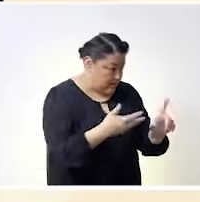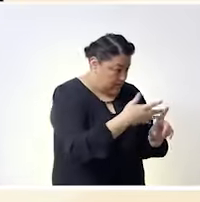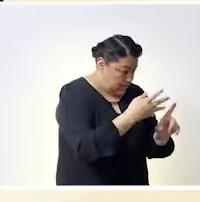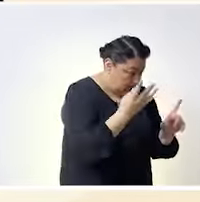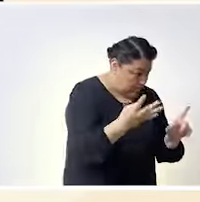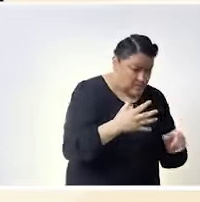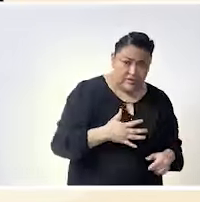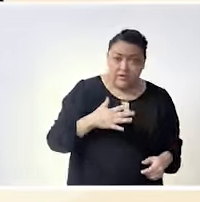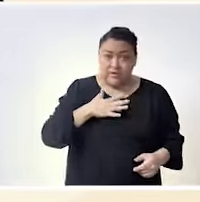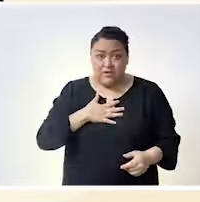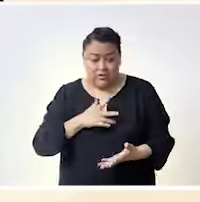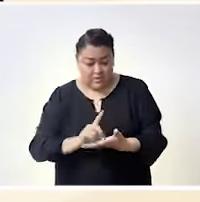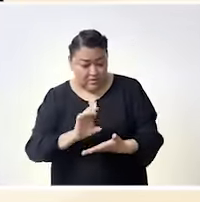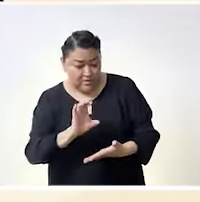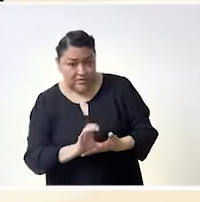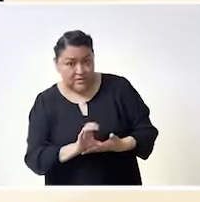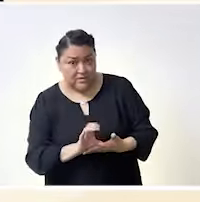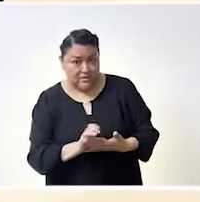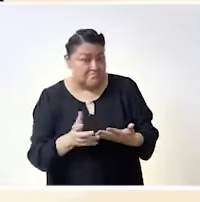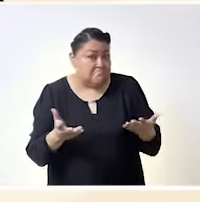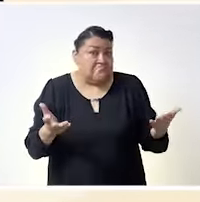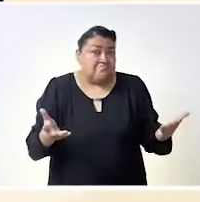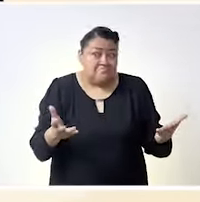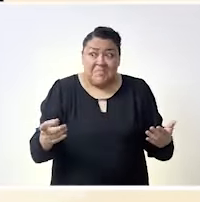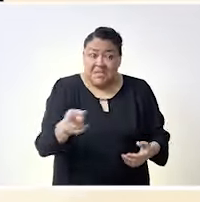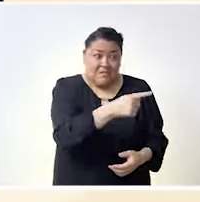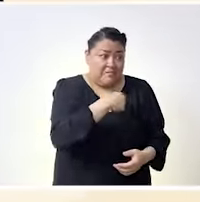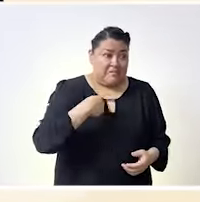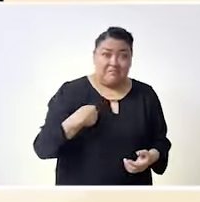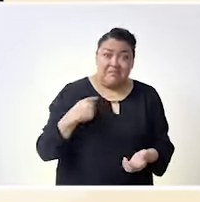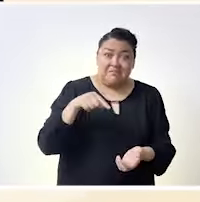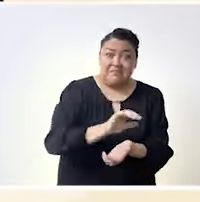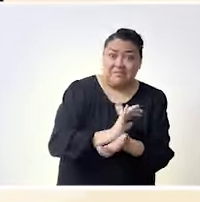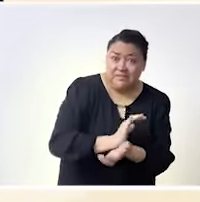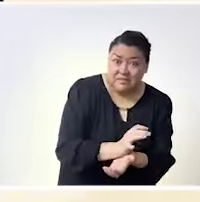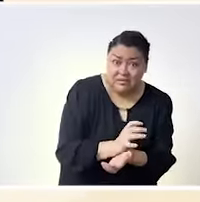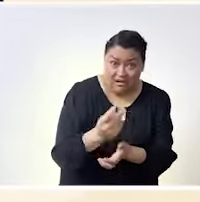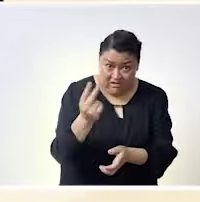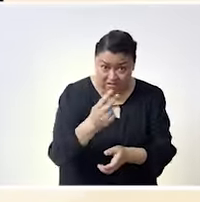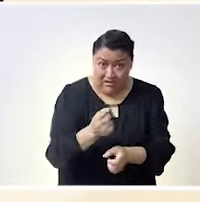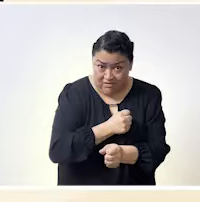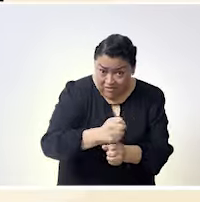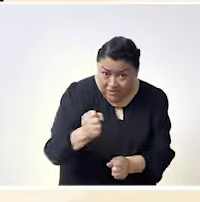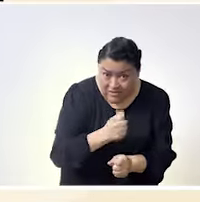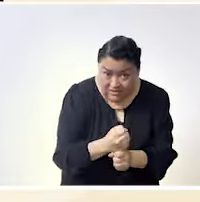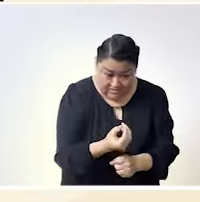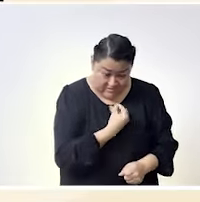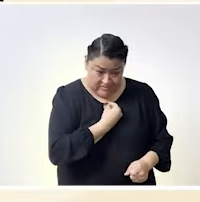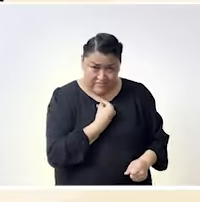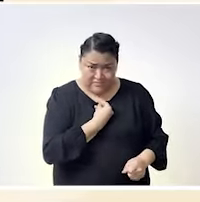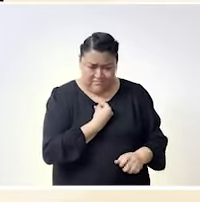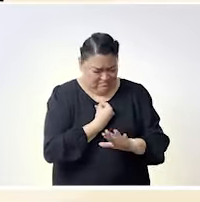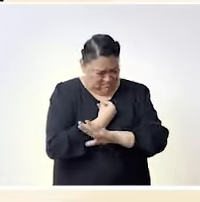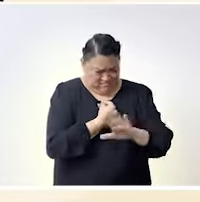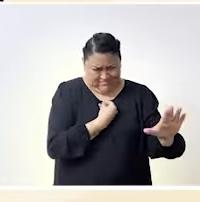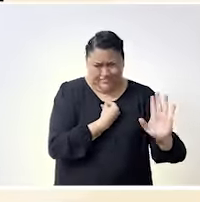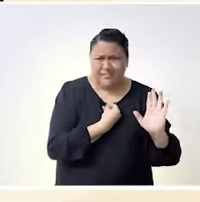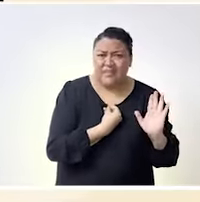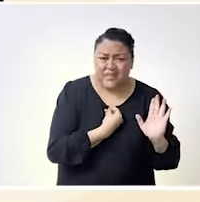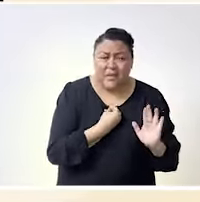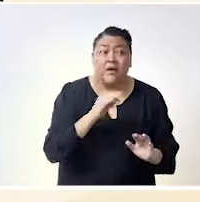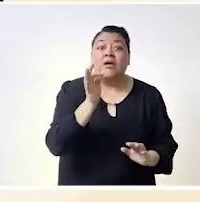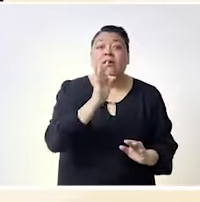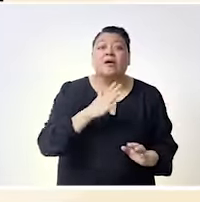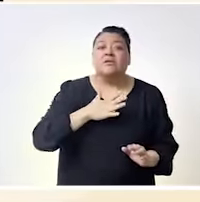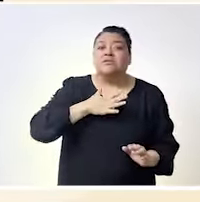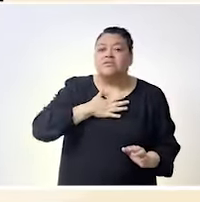diversidad sexual diversidad funcional porque tenemos que vivir este tipo de violencia porque no